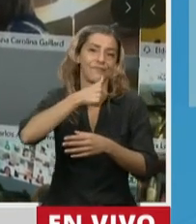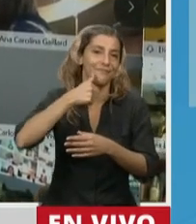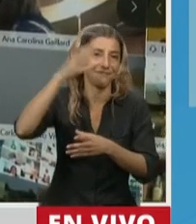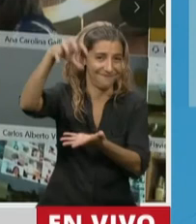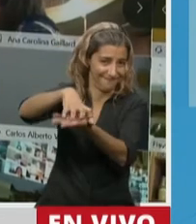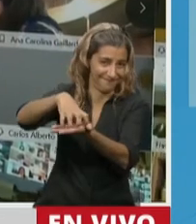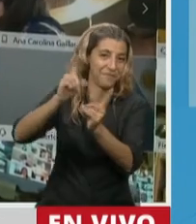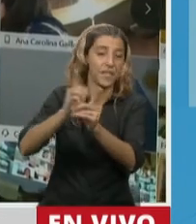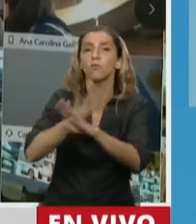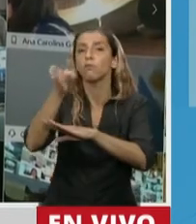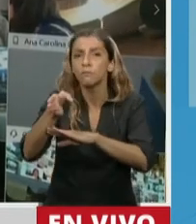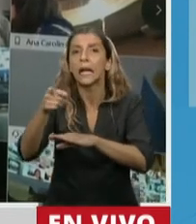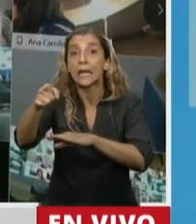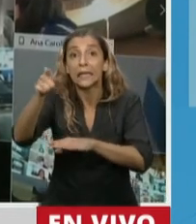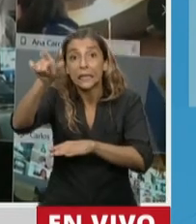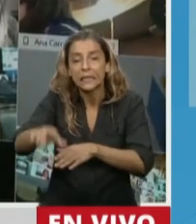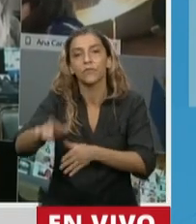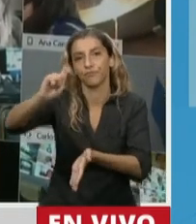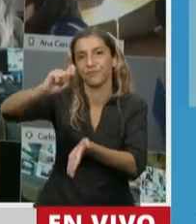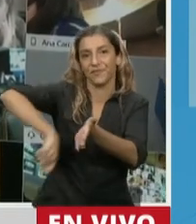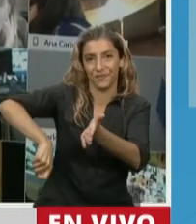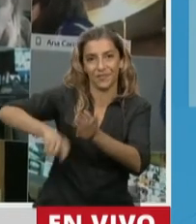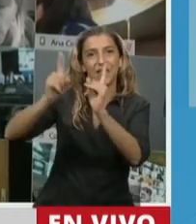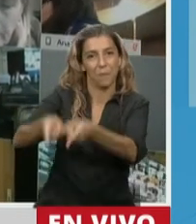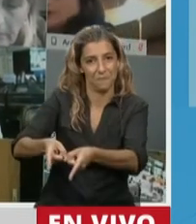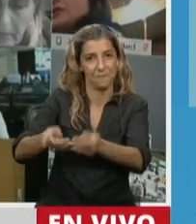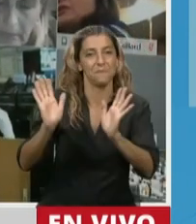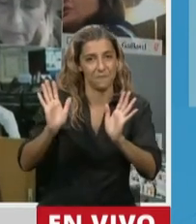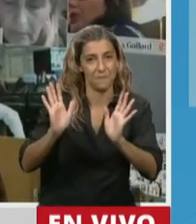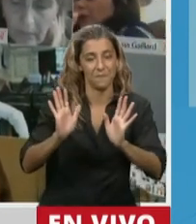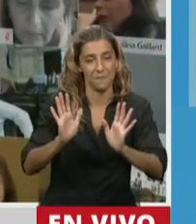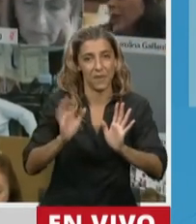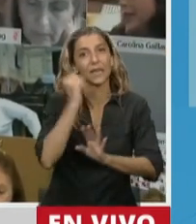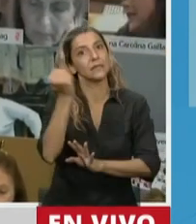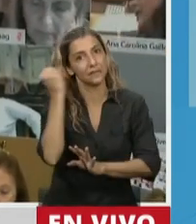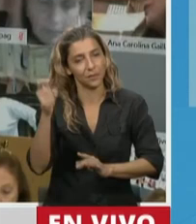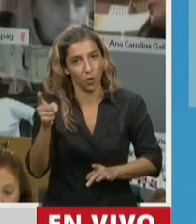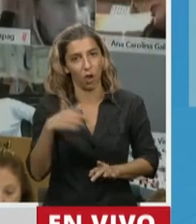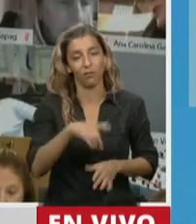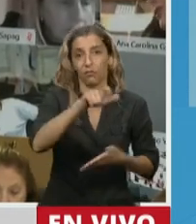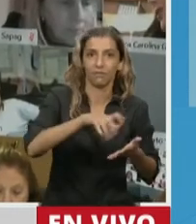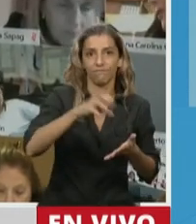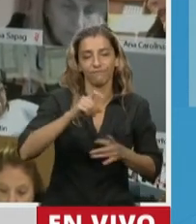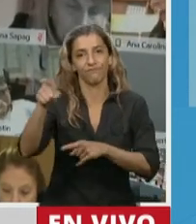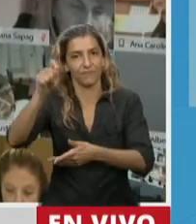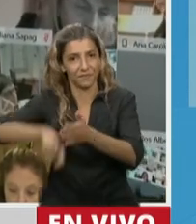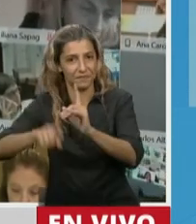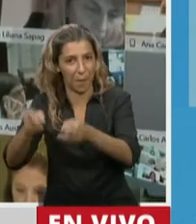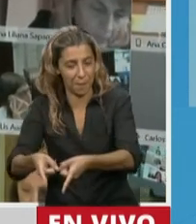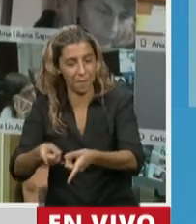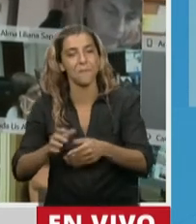tener firma electrónica y con certificado de competencia jurisdiccional. Para ir terminando, Presidente, porque ya se me han cortado los minutos,